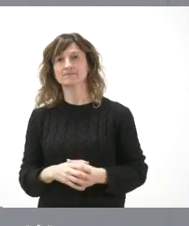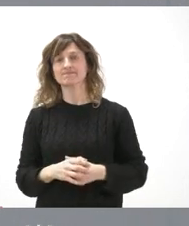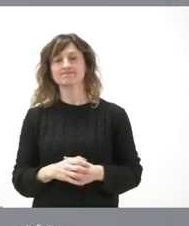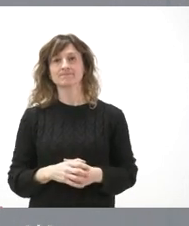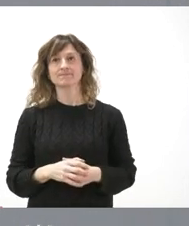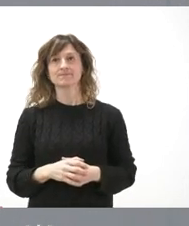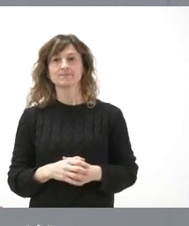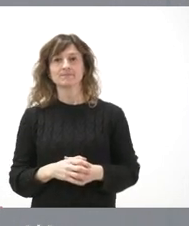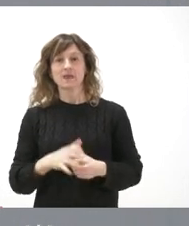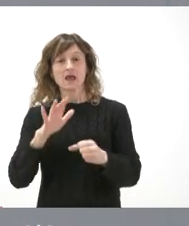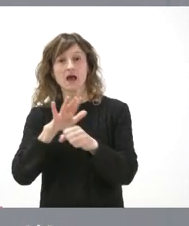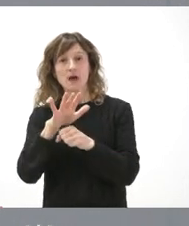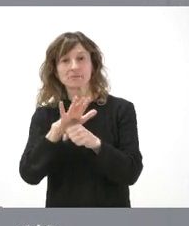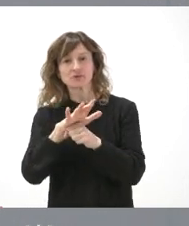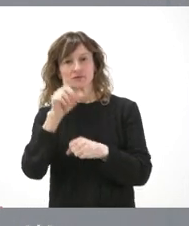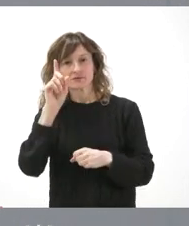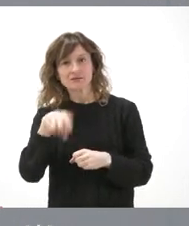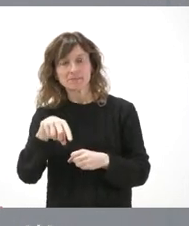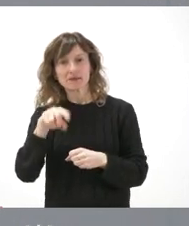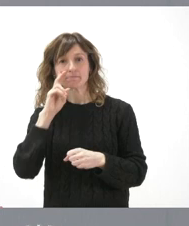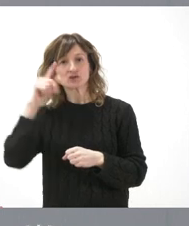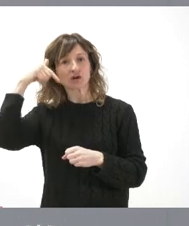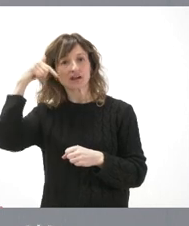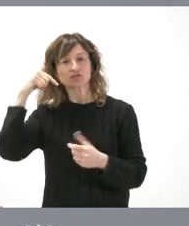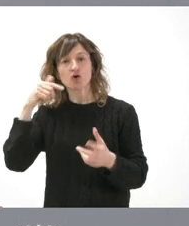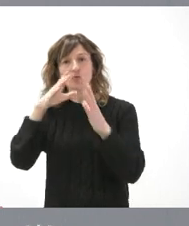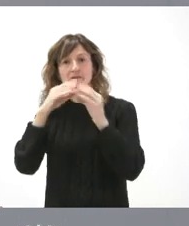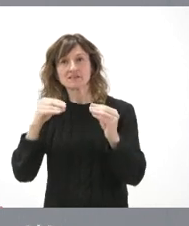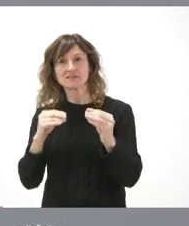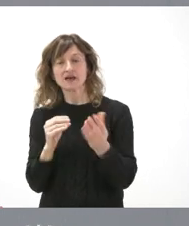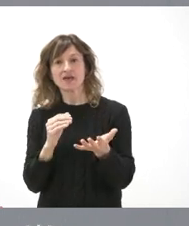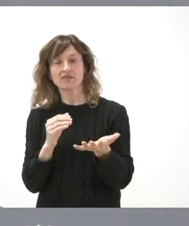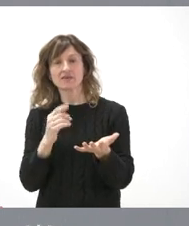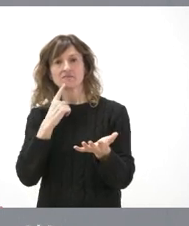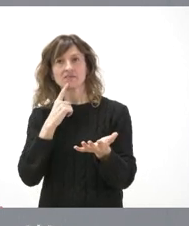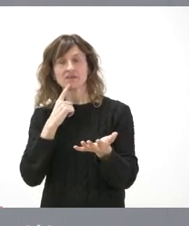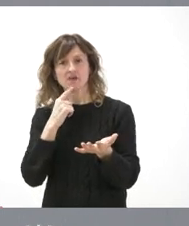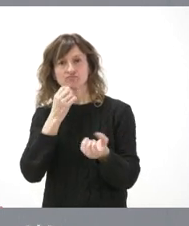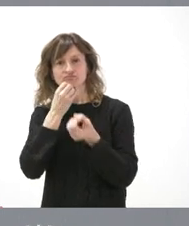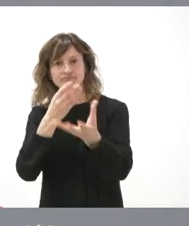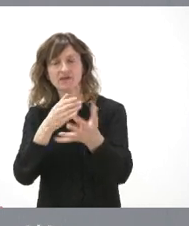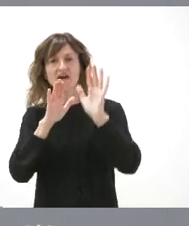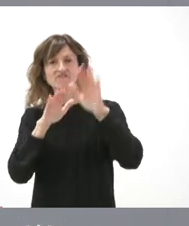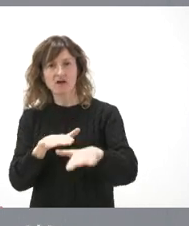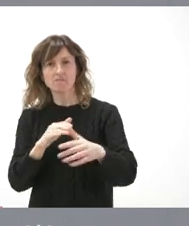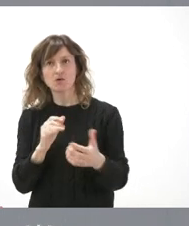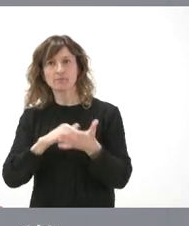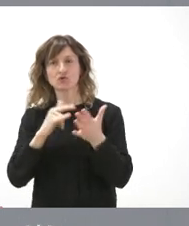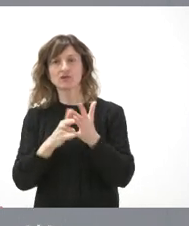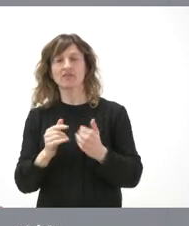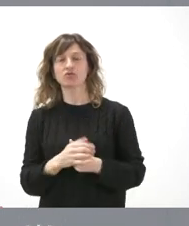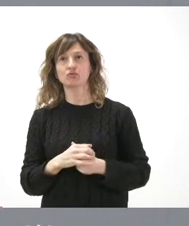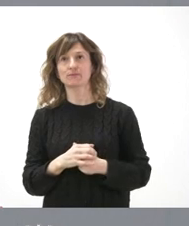Y, en este ámbito, veía también a rectores de universidades de Castilla y León manifestarse claramente a favor de este proyecto.